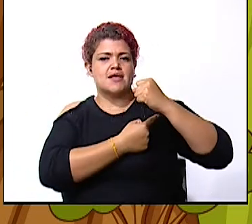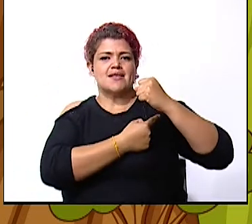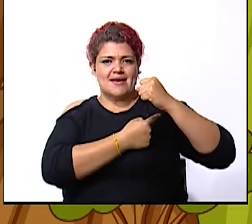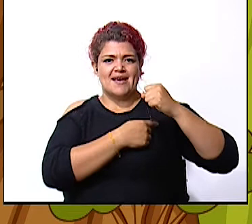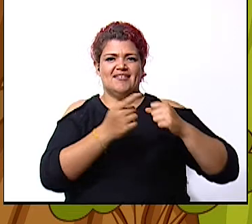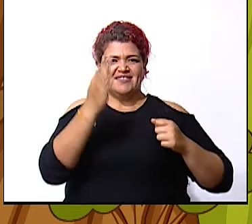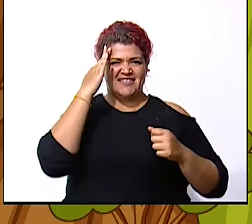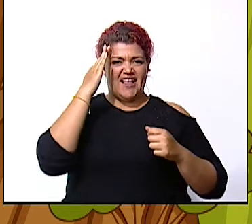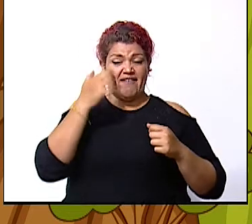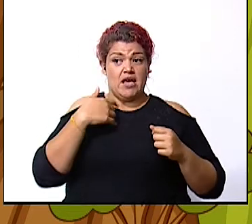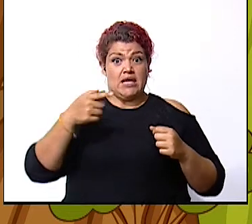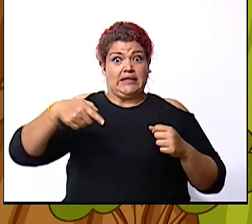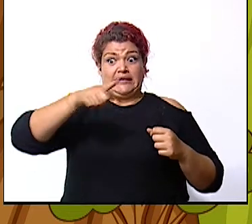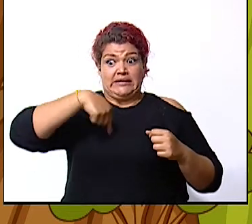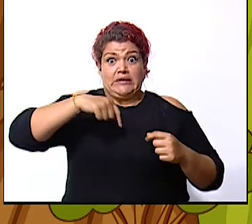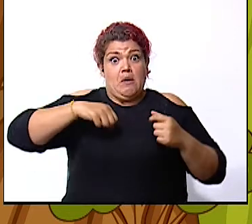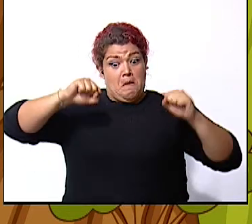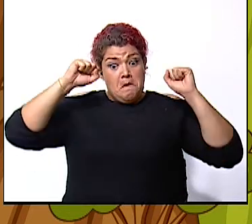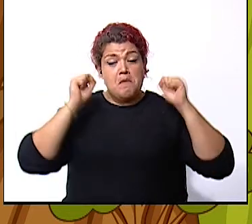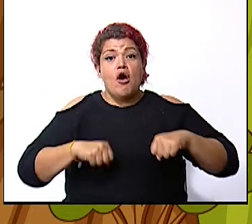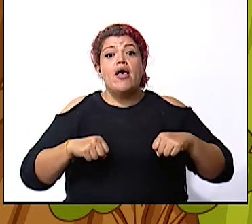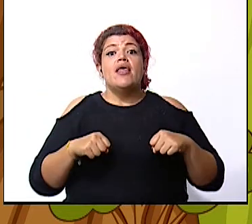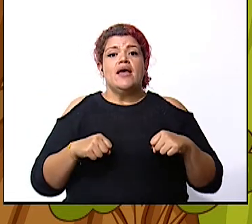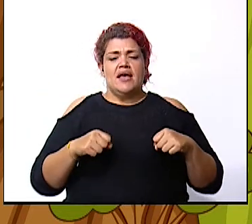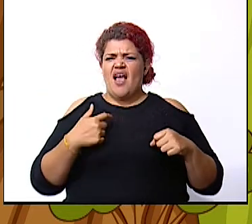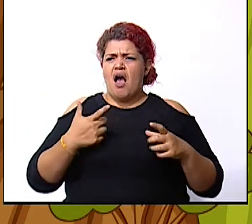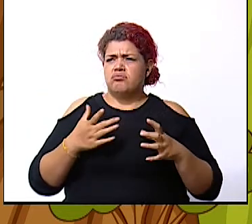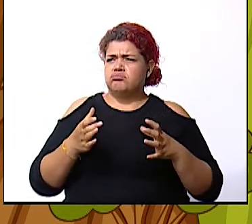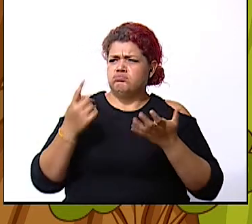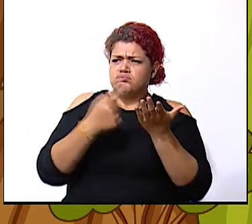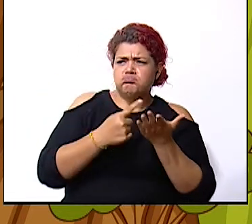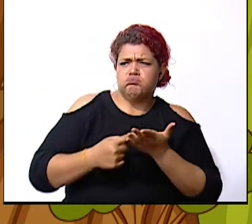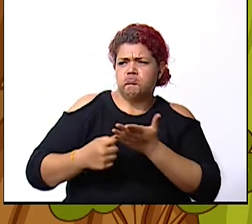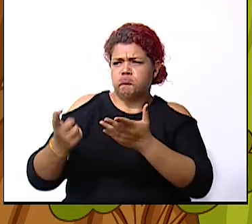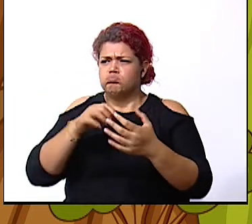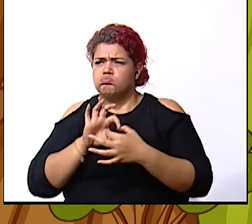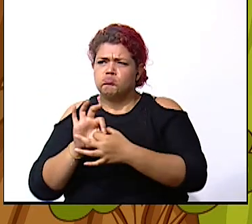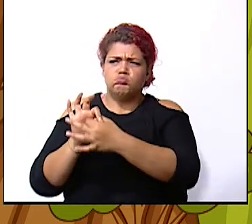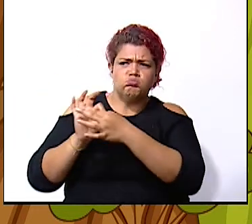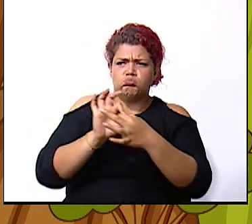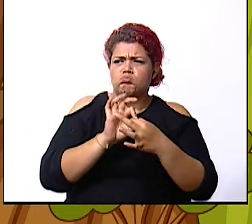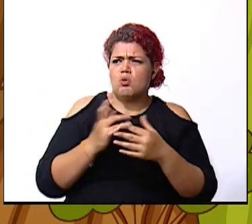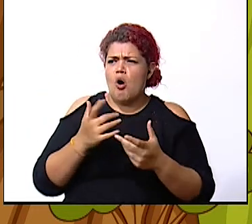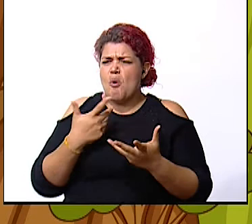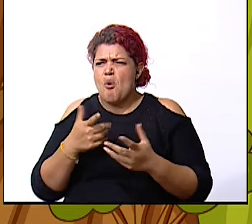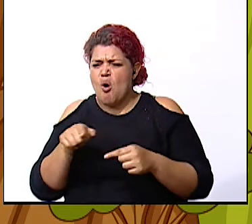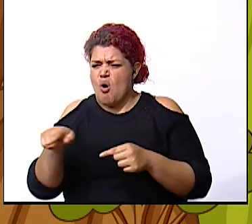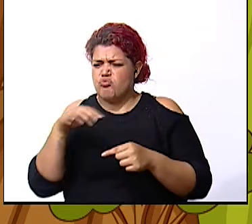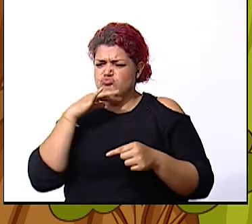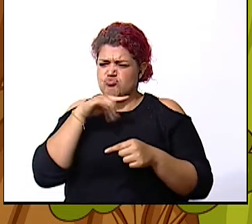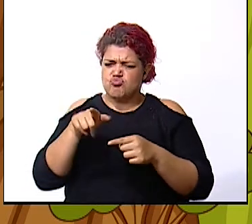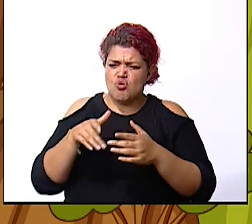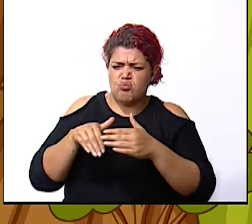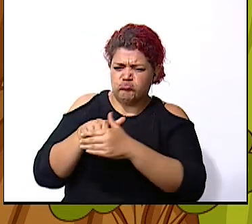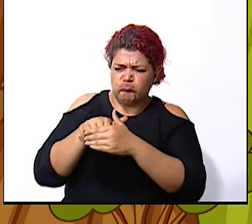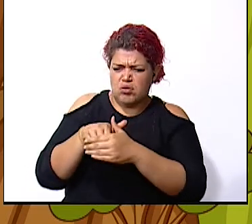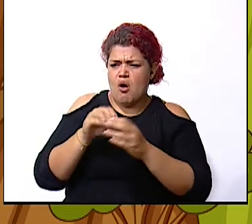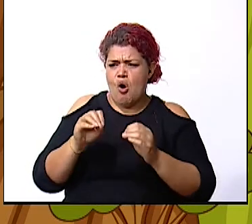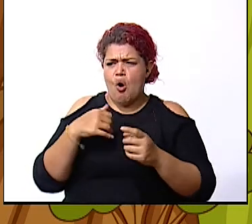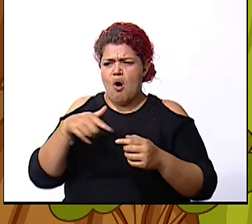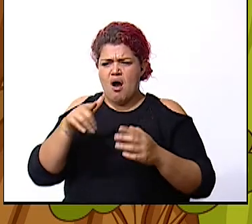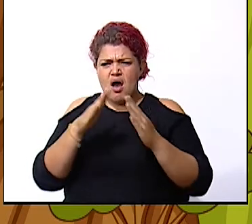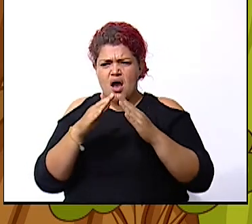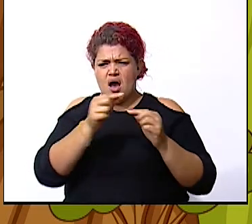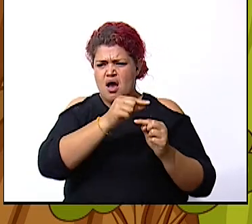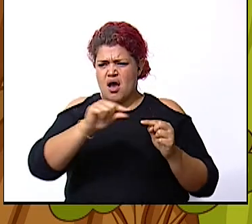esta manera podríamos organizarnos y ver si existen objetos o si vivimos cerca